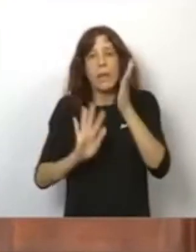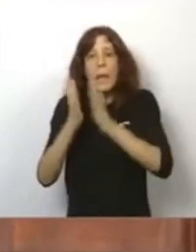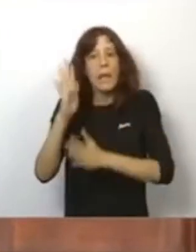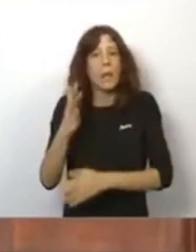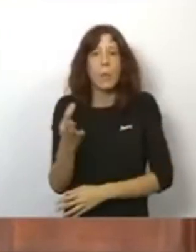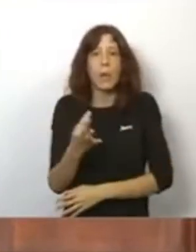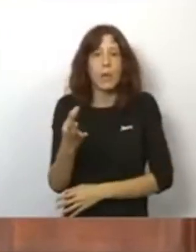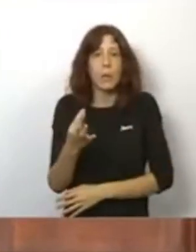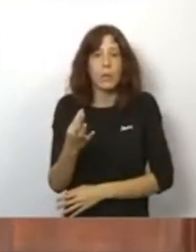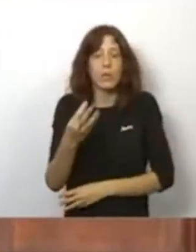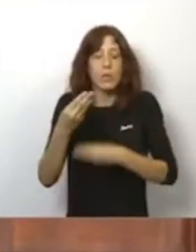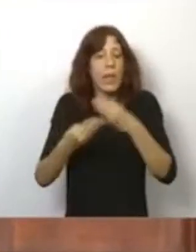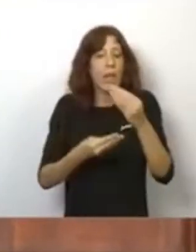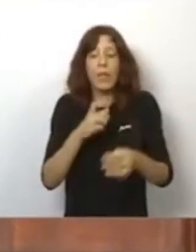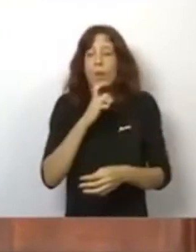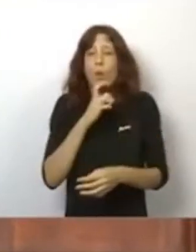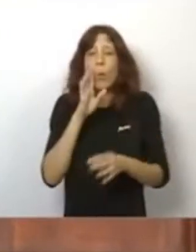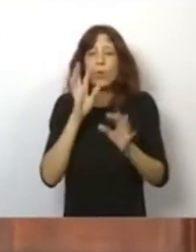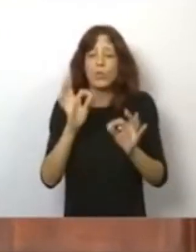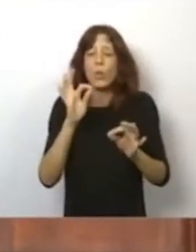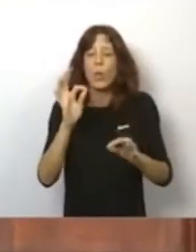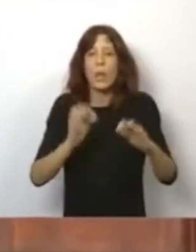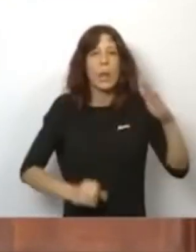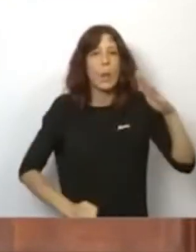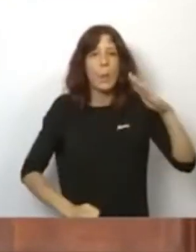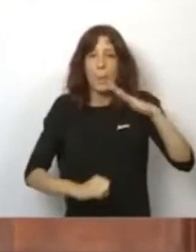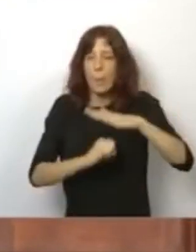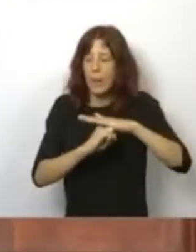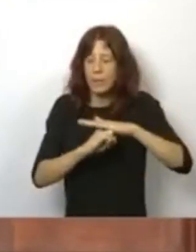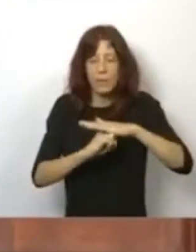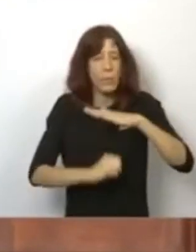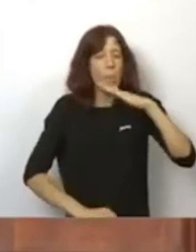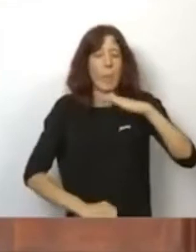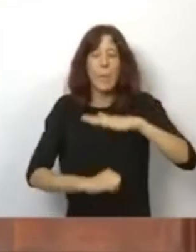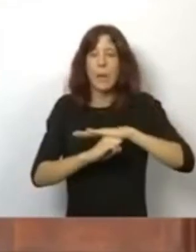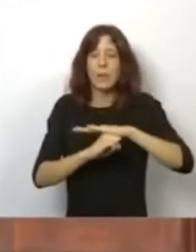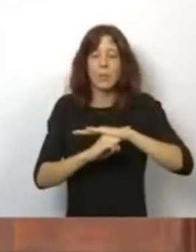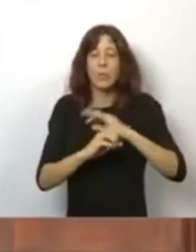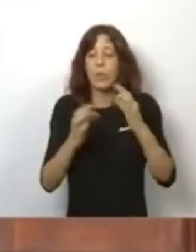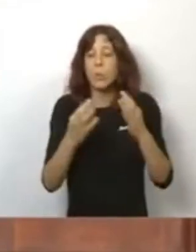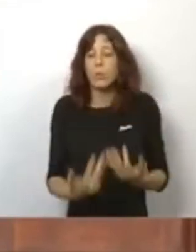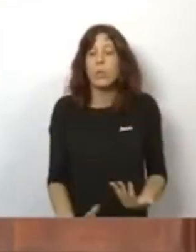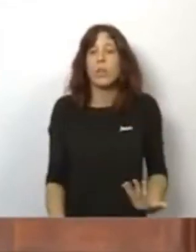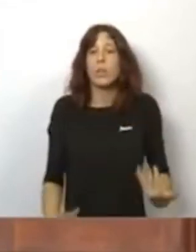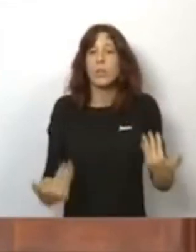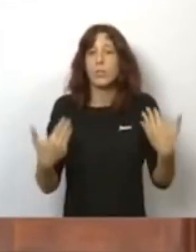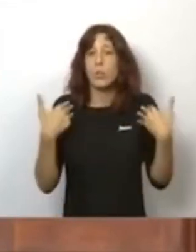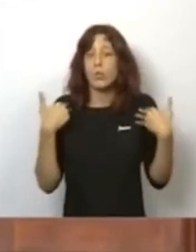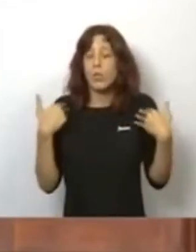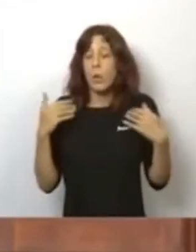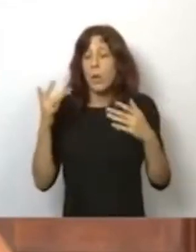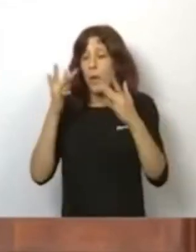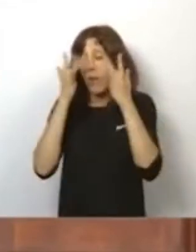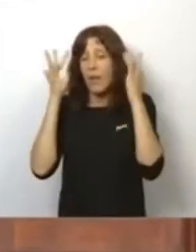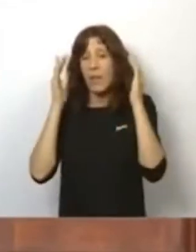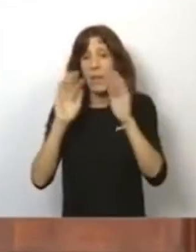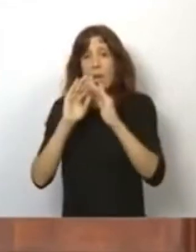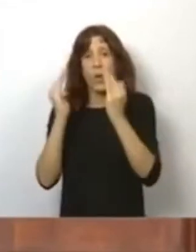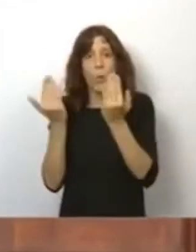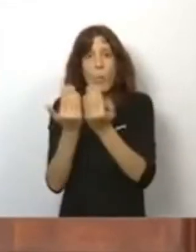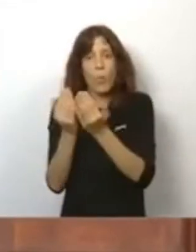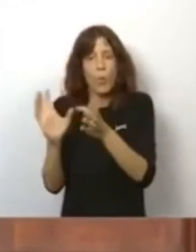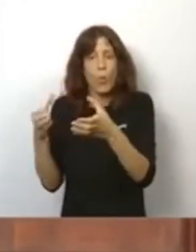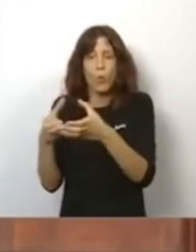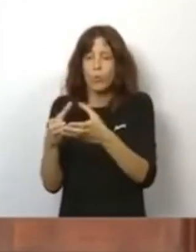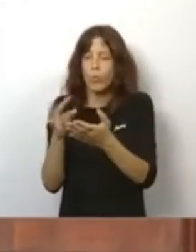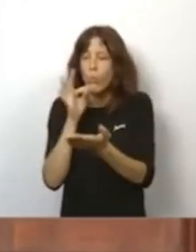por tanto, lo tenemos que hacer con la máxima seguridad, con la máxima... Y creo que hay una responsabilidad por parte del mundo fallero tremenda y